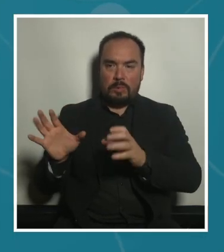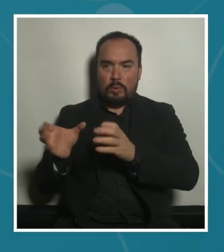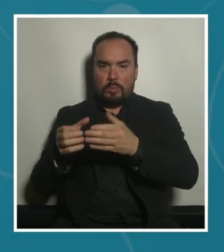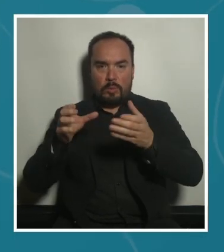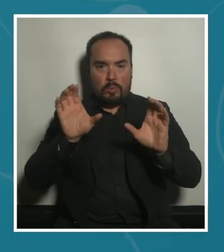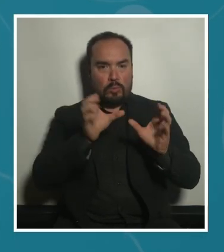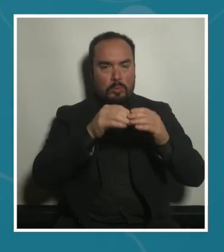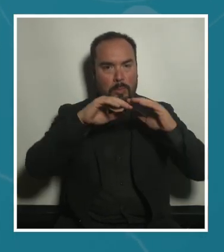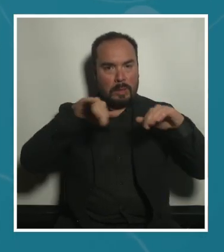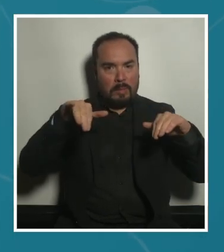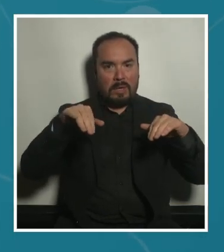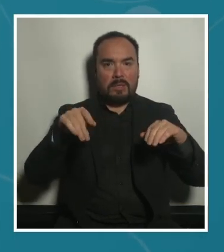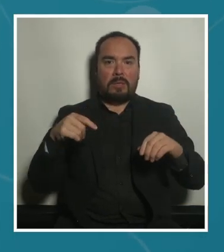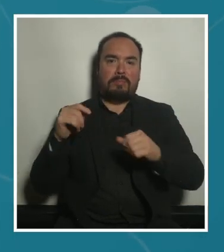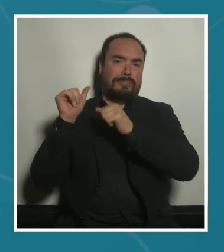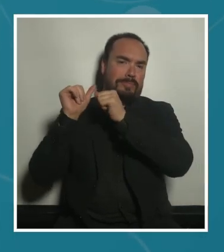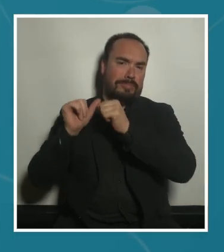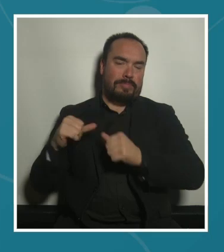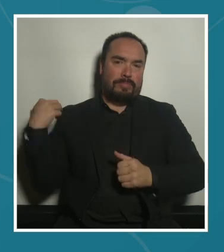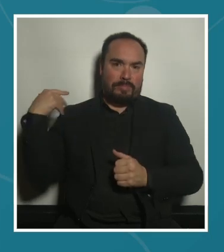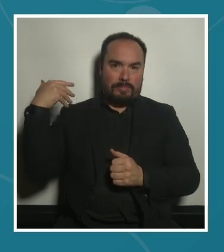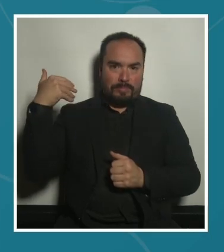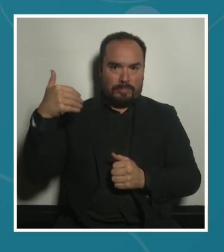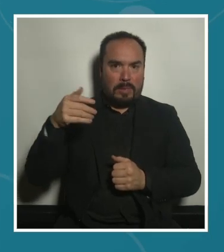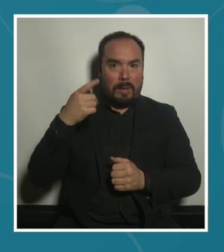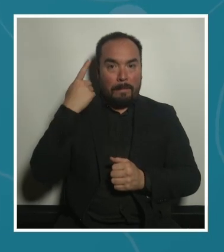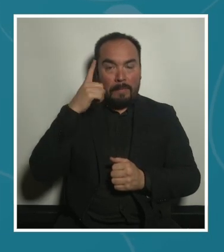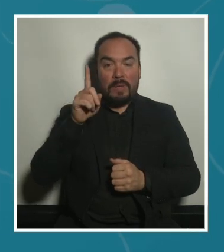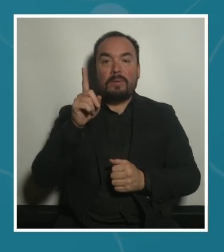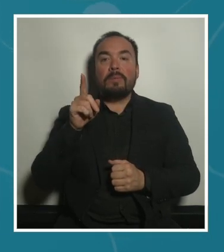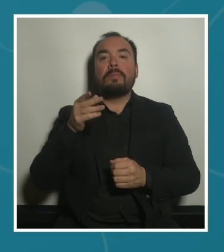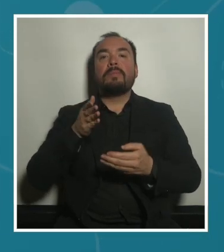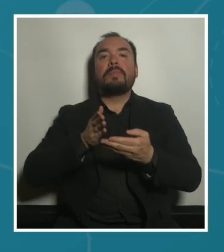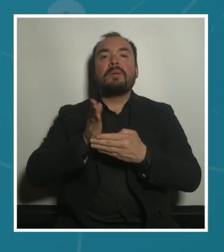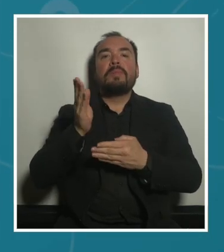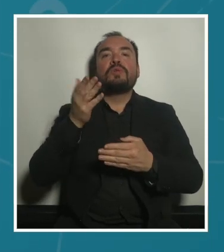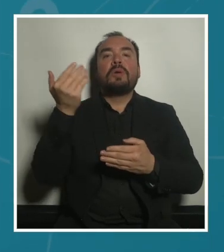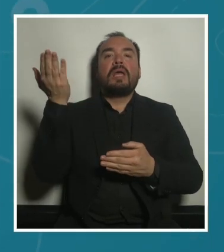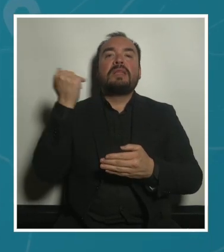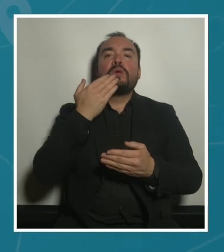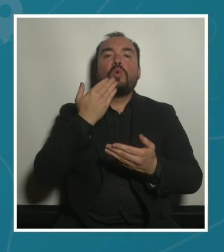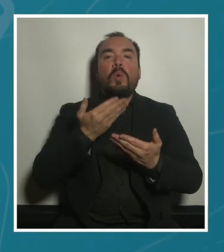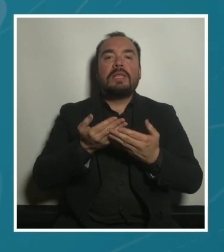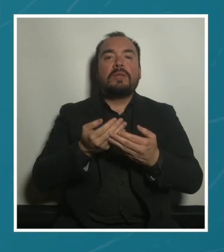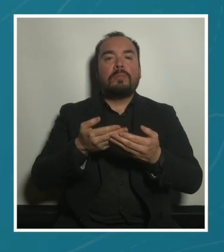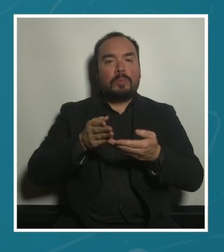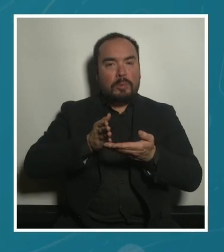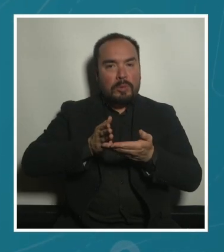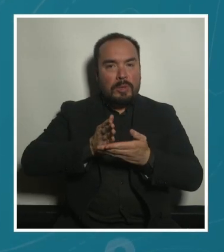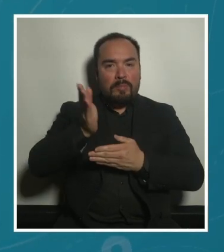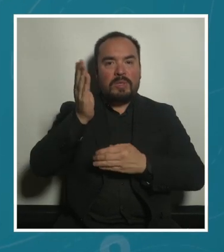constante histórica, es algo que se produce a partir de la revolución industrial, es además